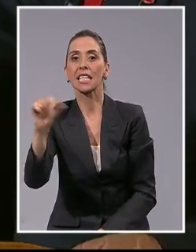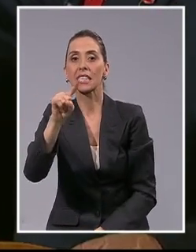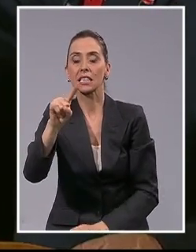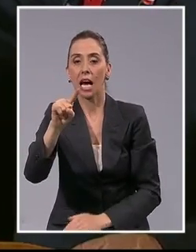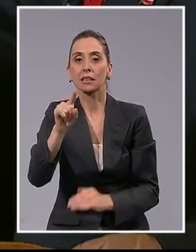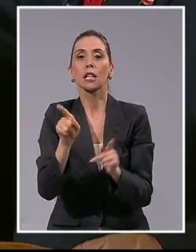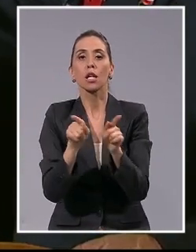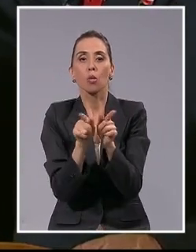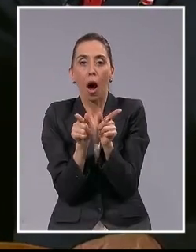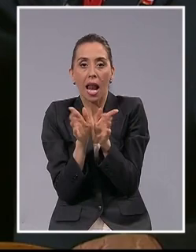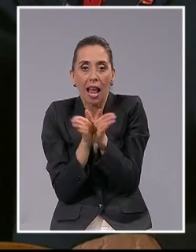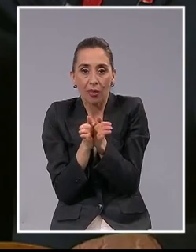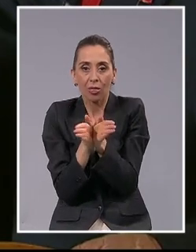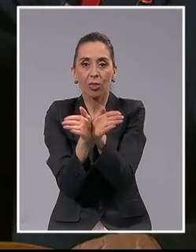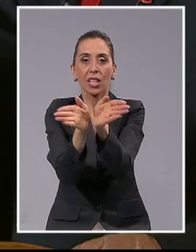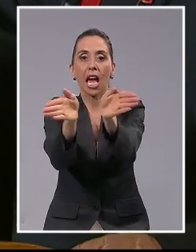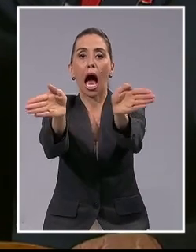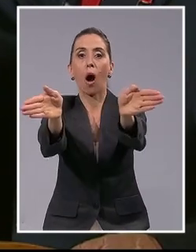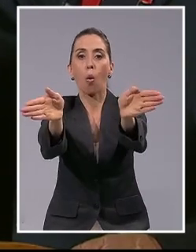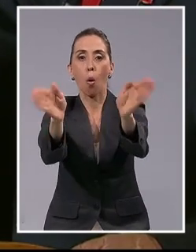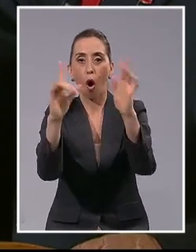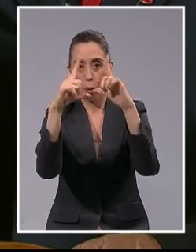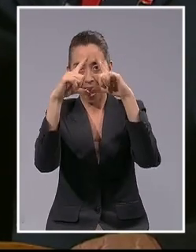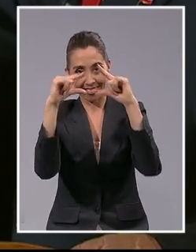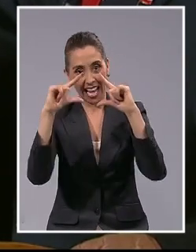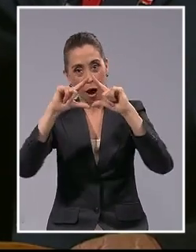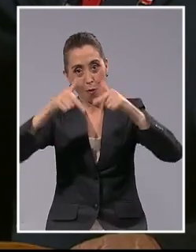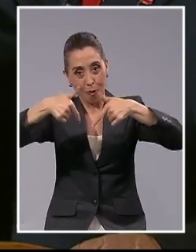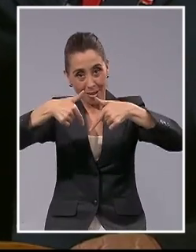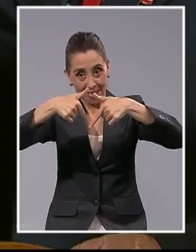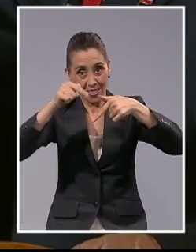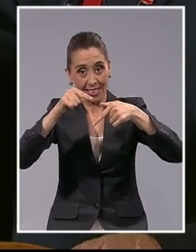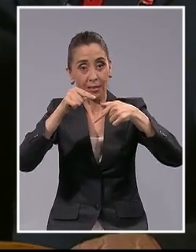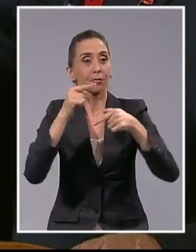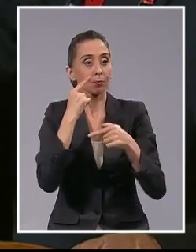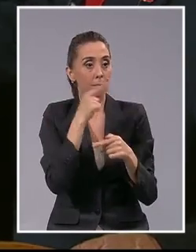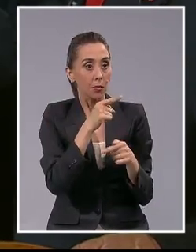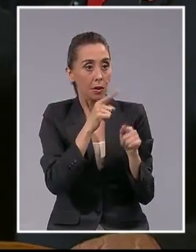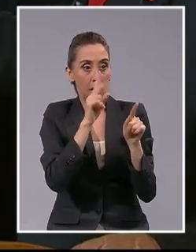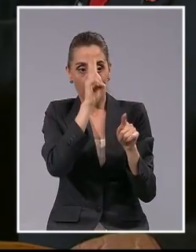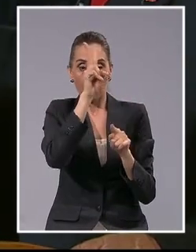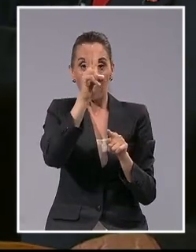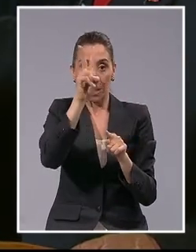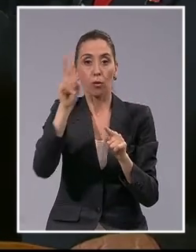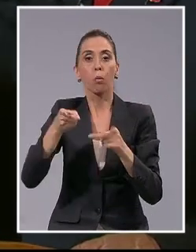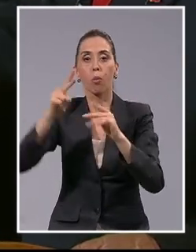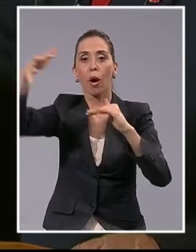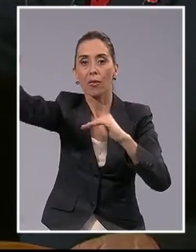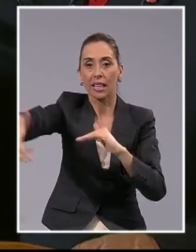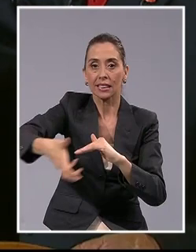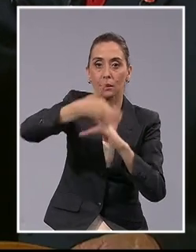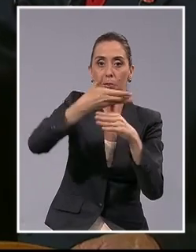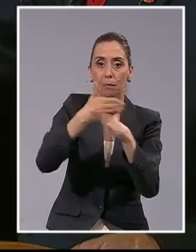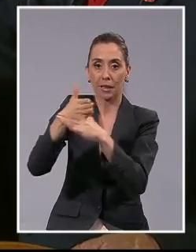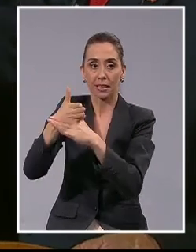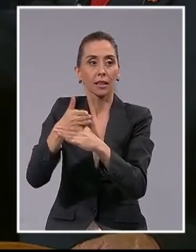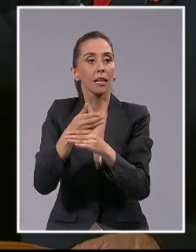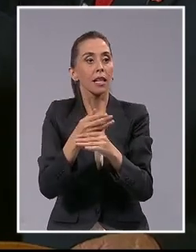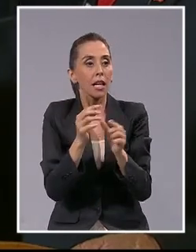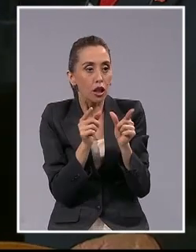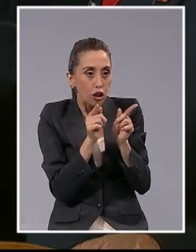un triángulo superior cuyos derechos económicos exclusivos asigna a Perú y una figura geométrica inferior